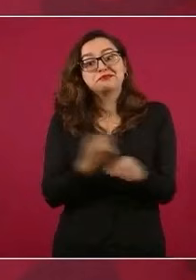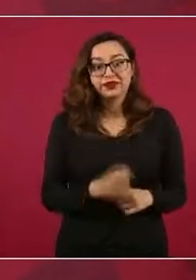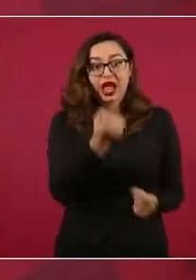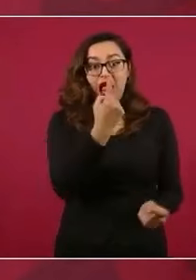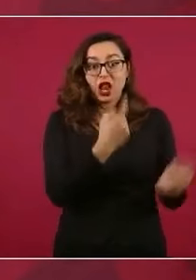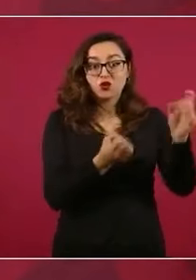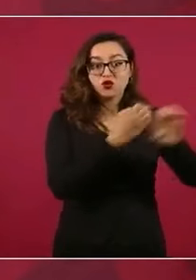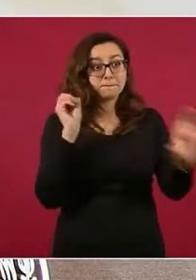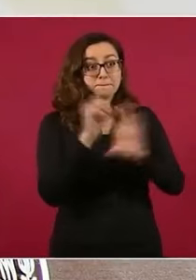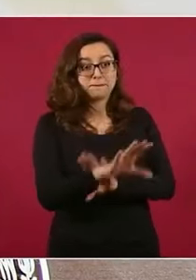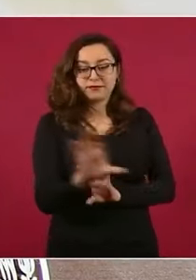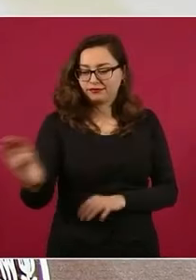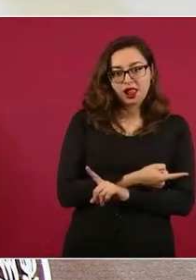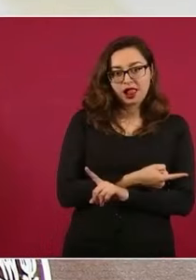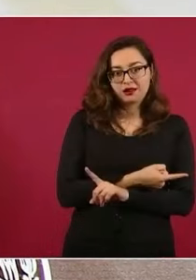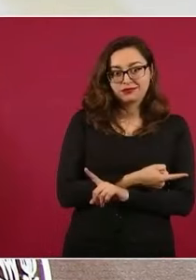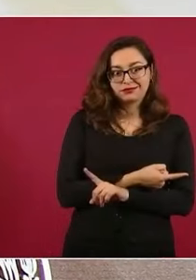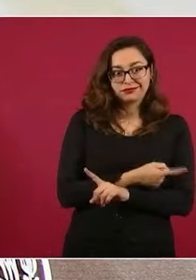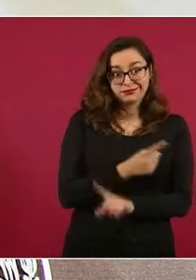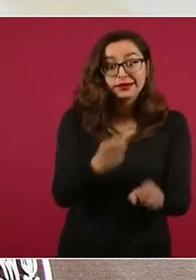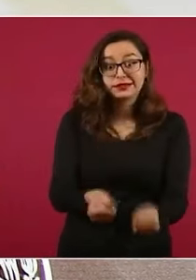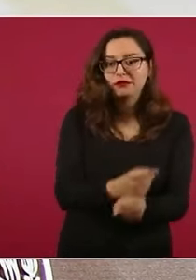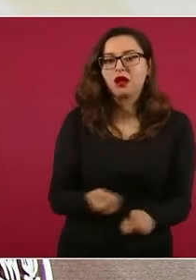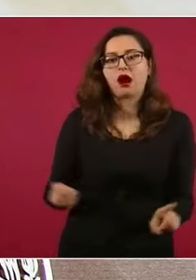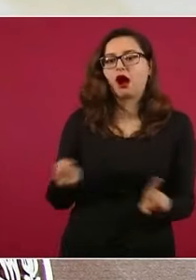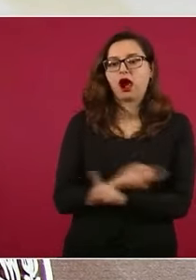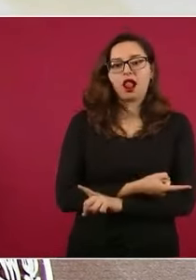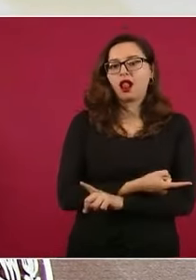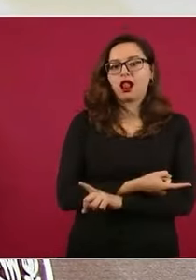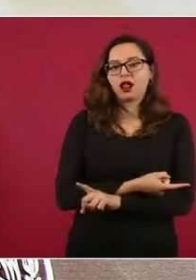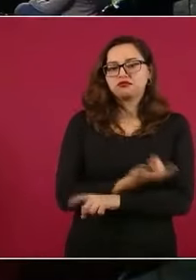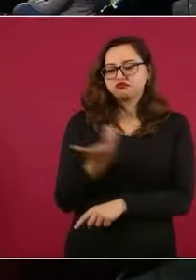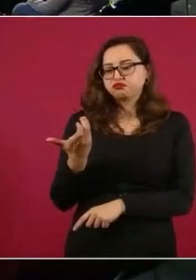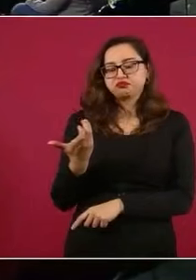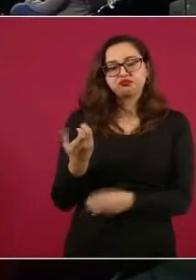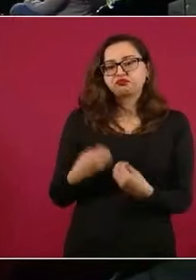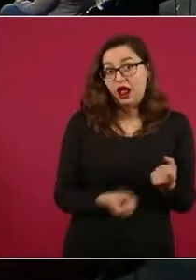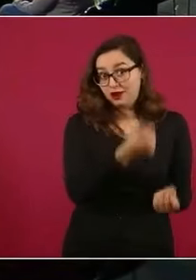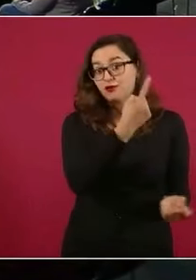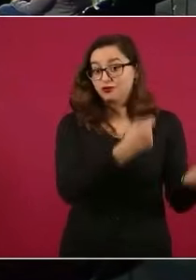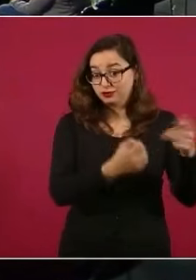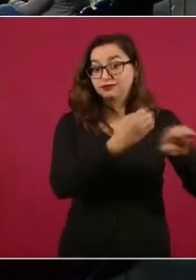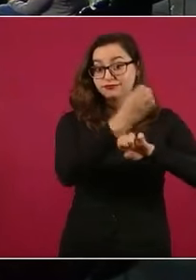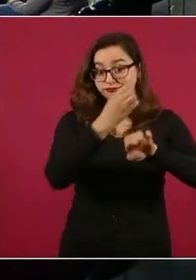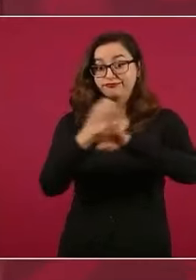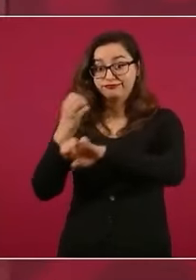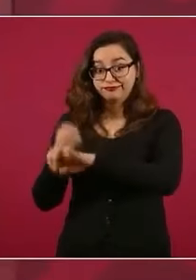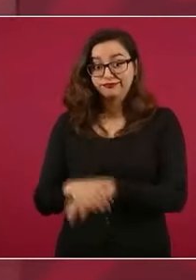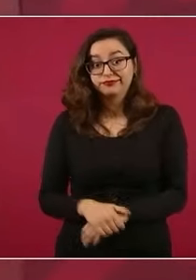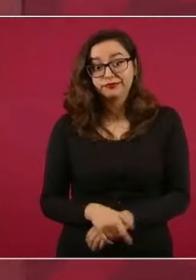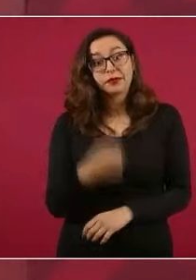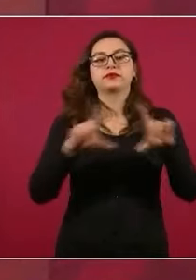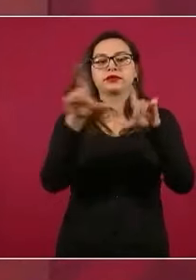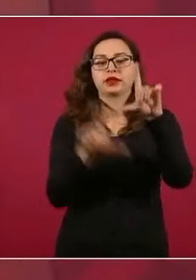casos esos recursos se destinan al propósito de garantizar la seguridad pública. Actualmente hay 19